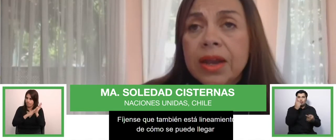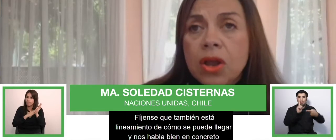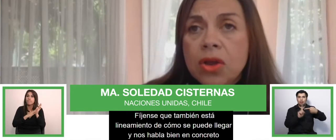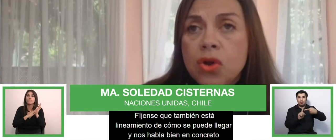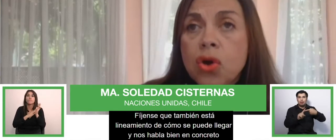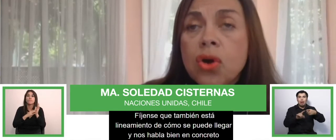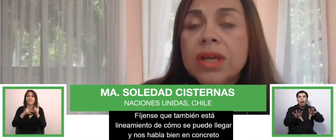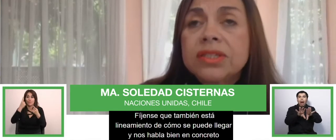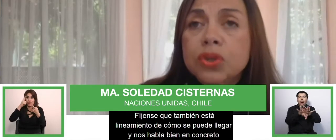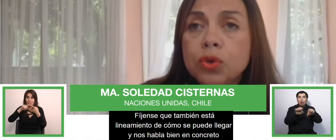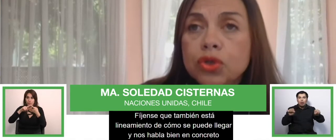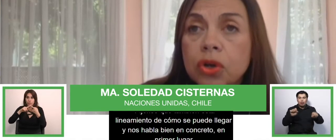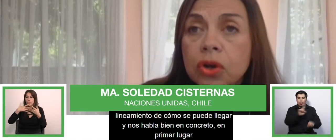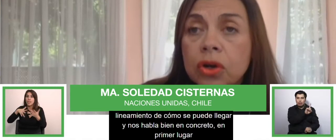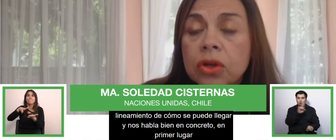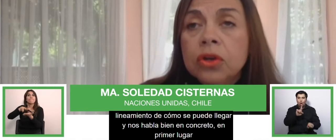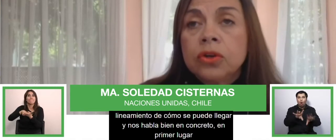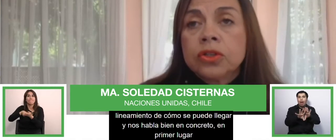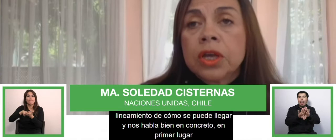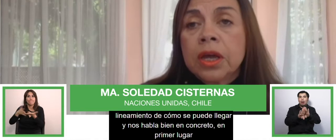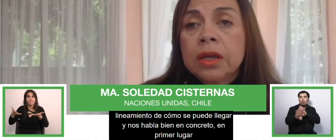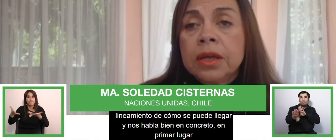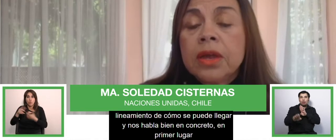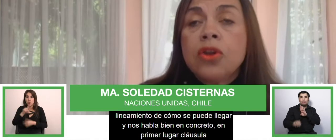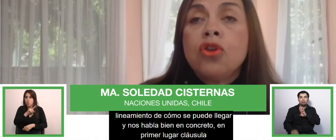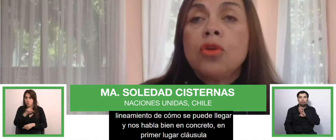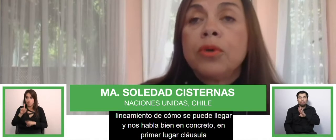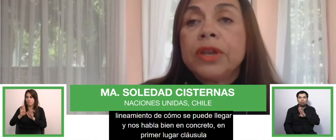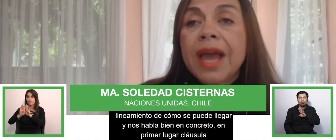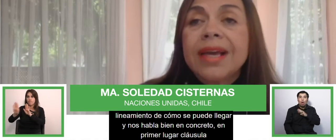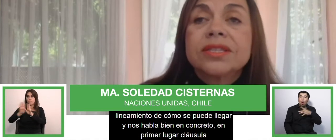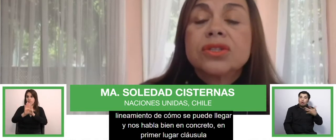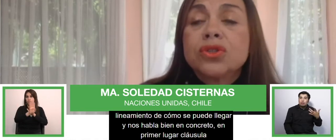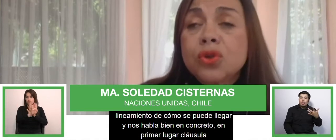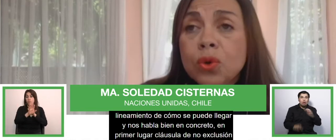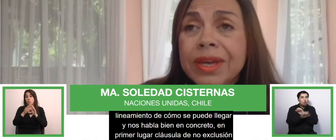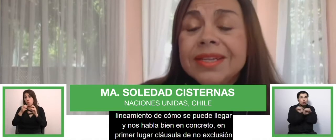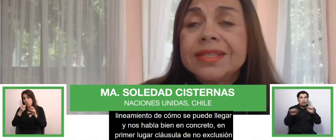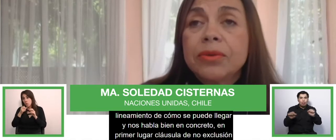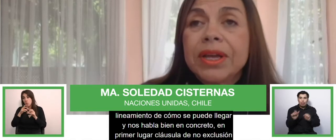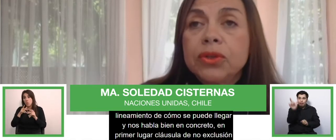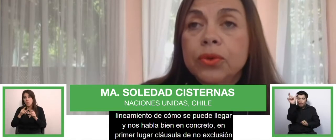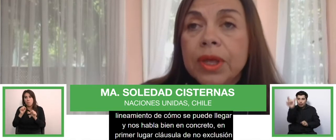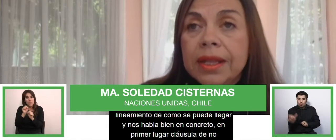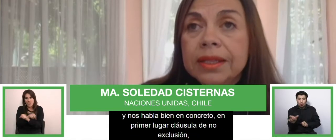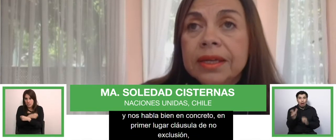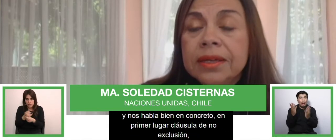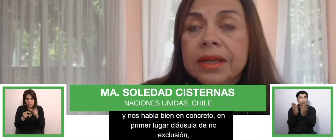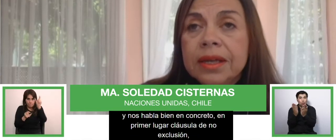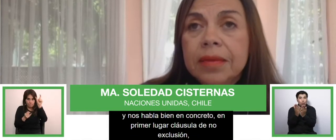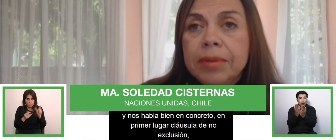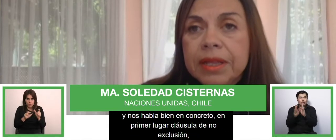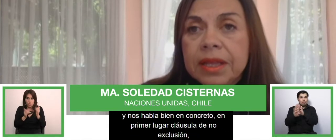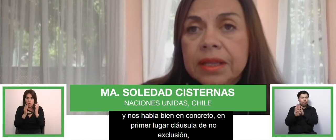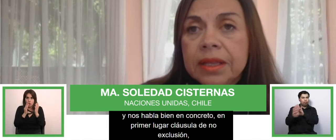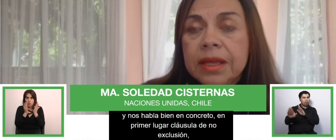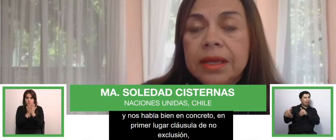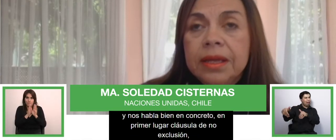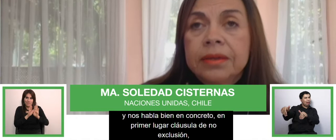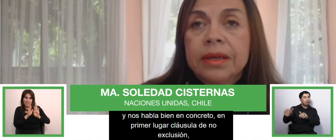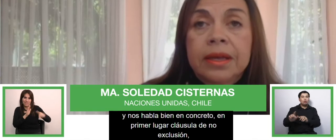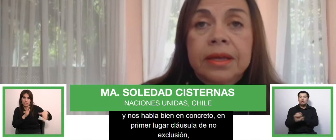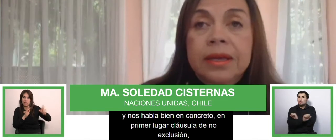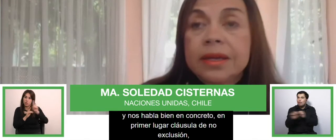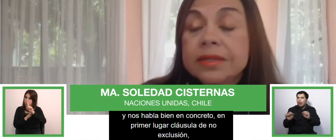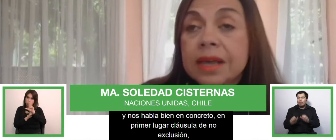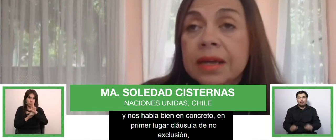de no exclusión. O sea, no podría excluirse a un estudiante que pretende